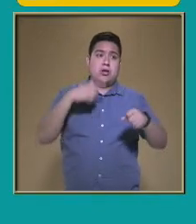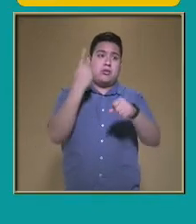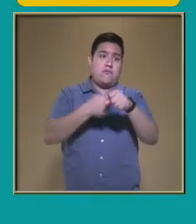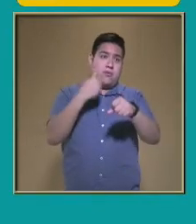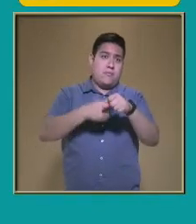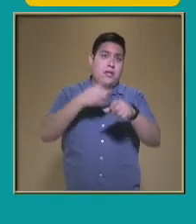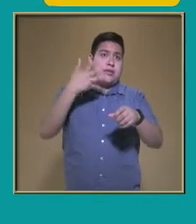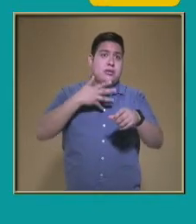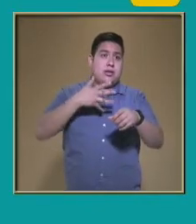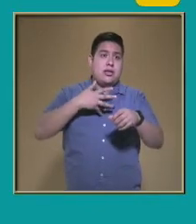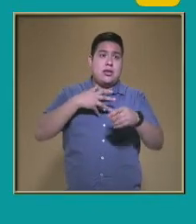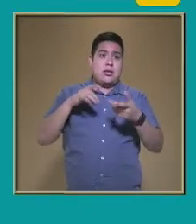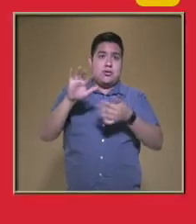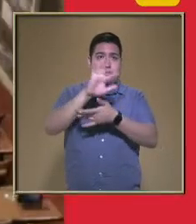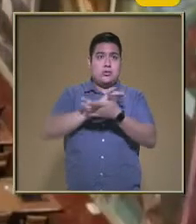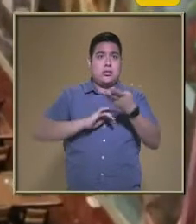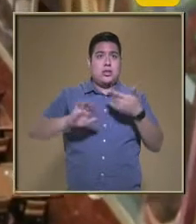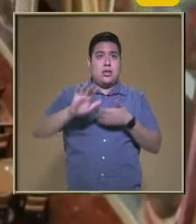Que estos acarrean